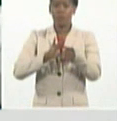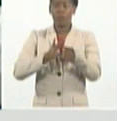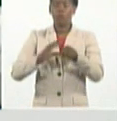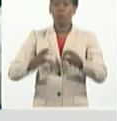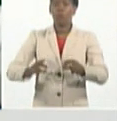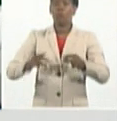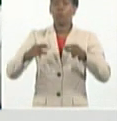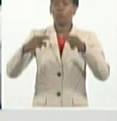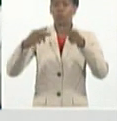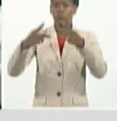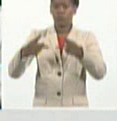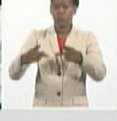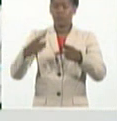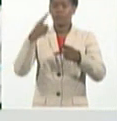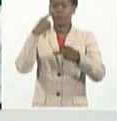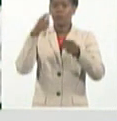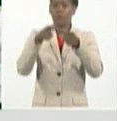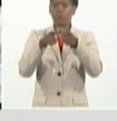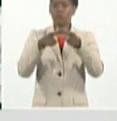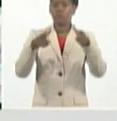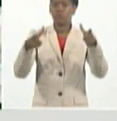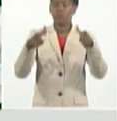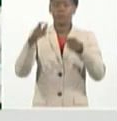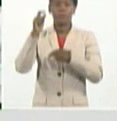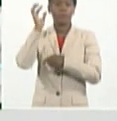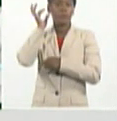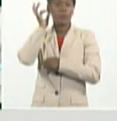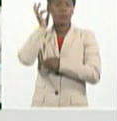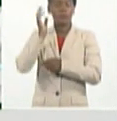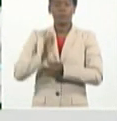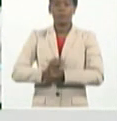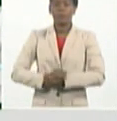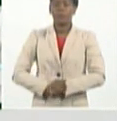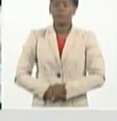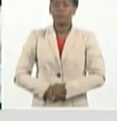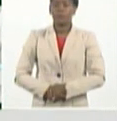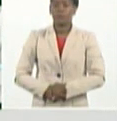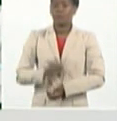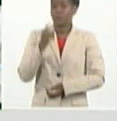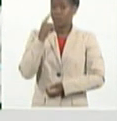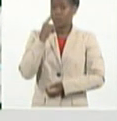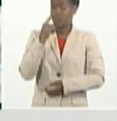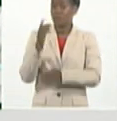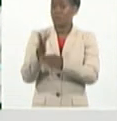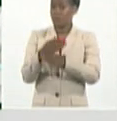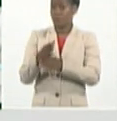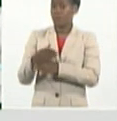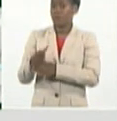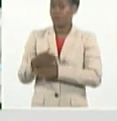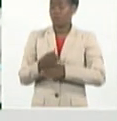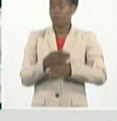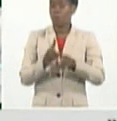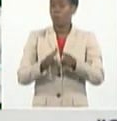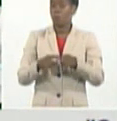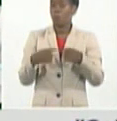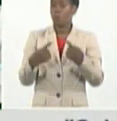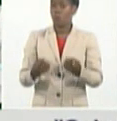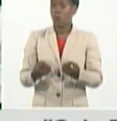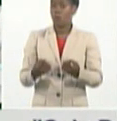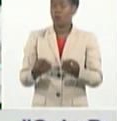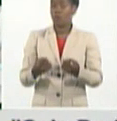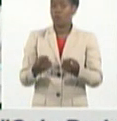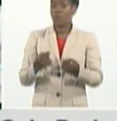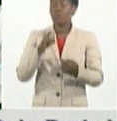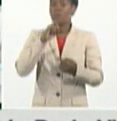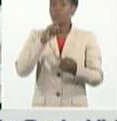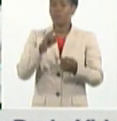repetir en el sexo femenino. No obstante, estamos hablando de diferencias que realmente no ameritan